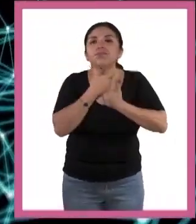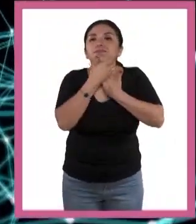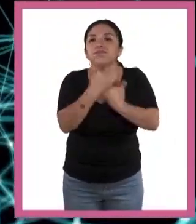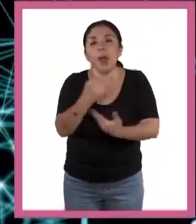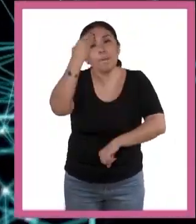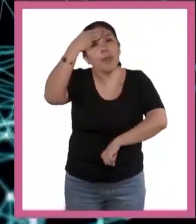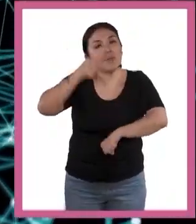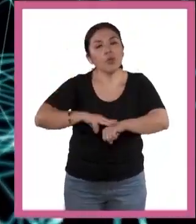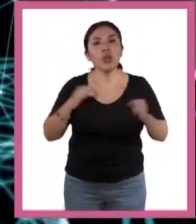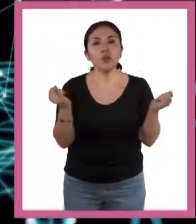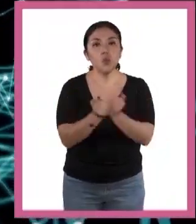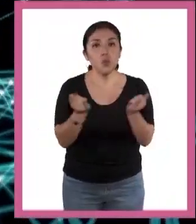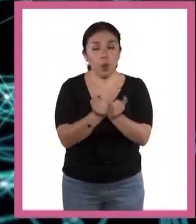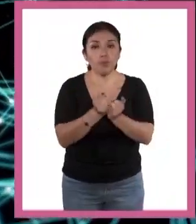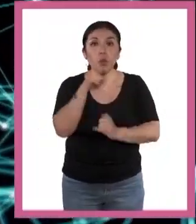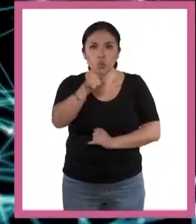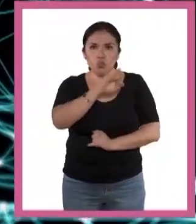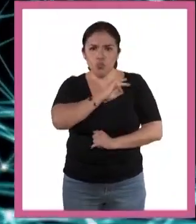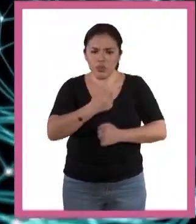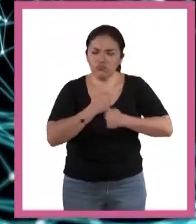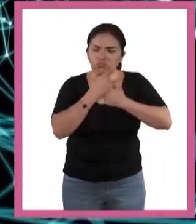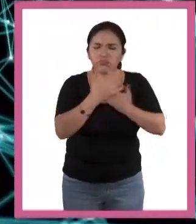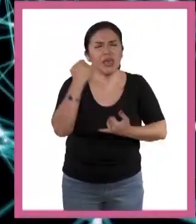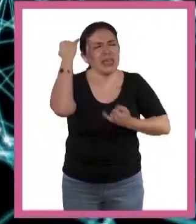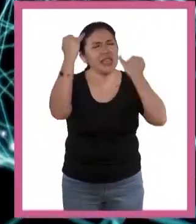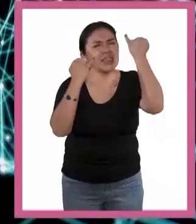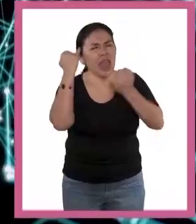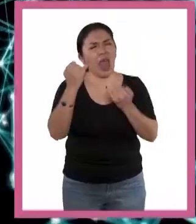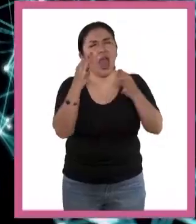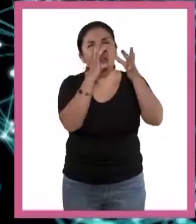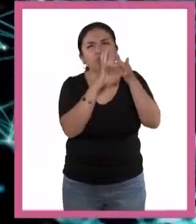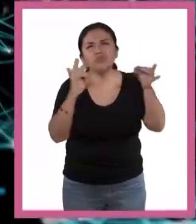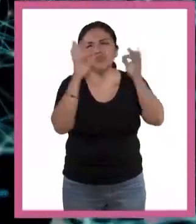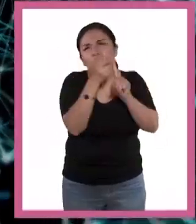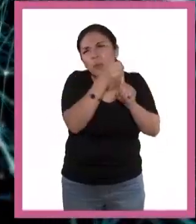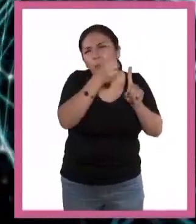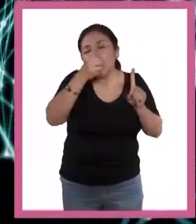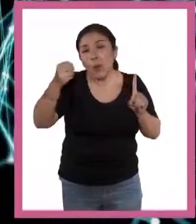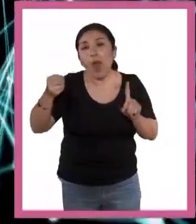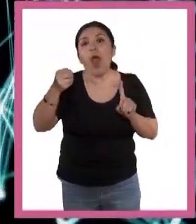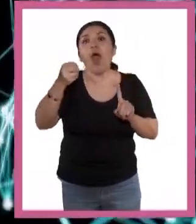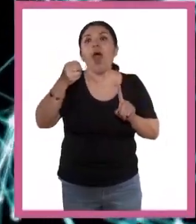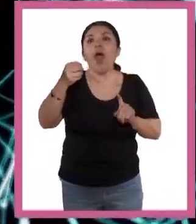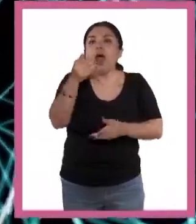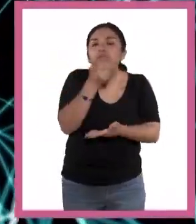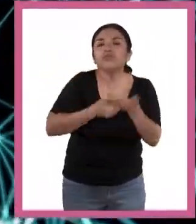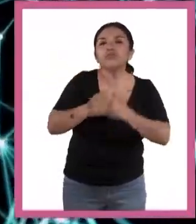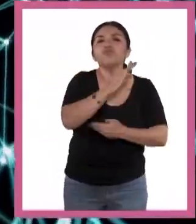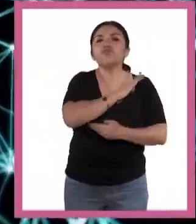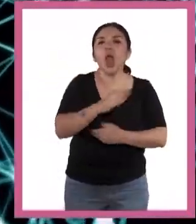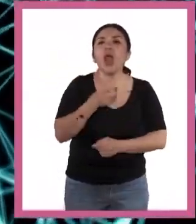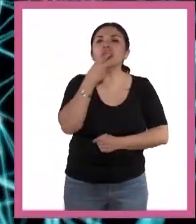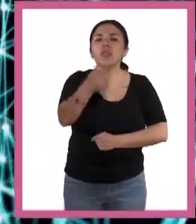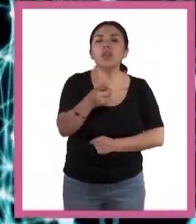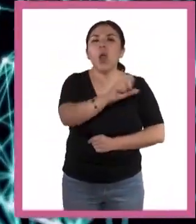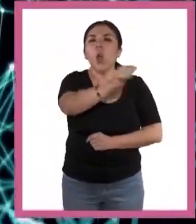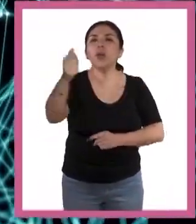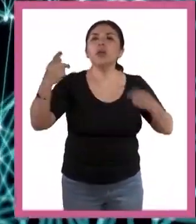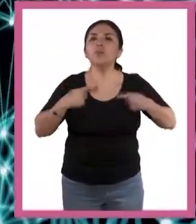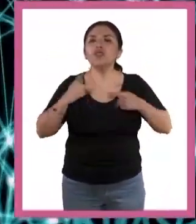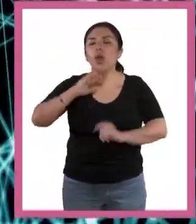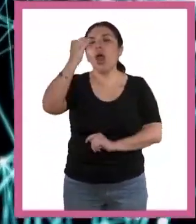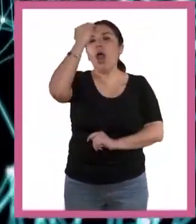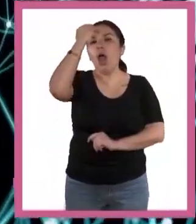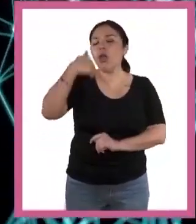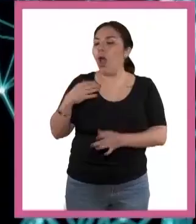nuestra memoria. Al poder expresar ideas complejas entre nosotros, podemos transmitirle a los demás conocimiento